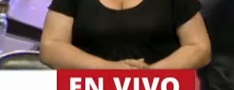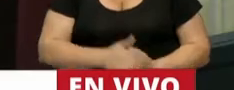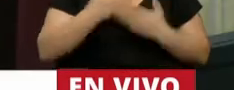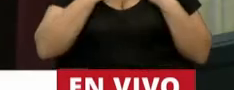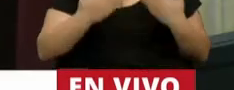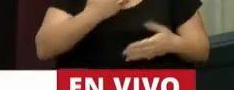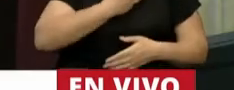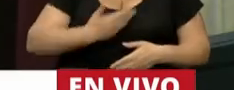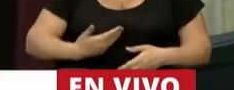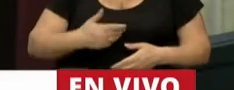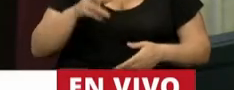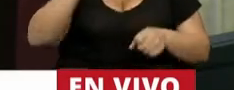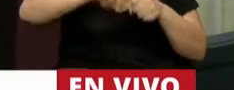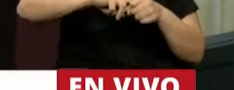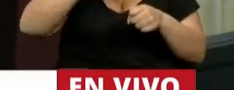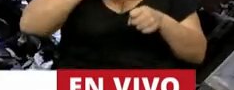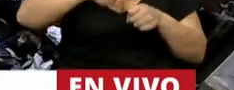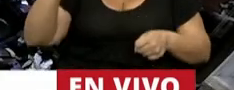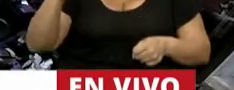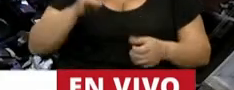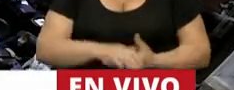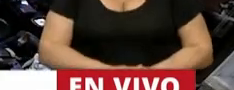Gracias señora Presidenta, no me habilitaban el micrófono.